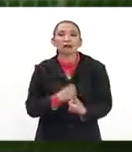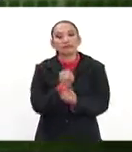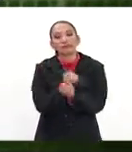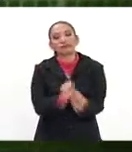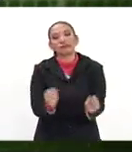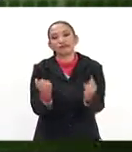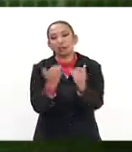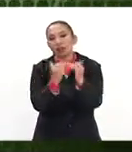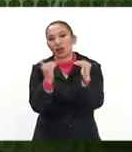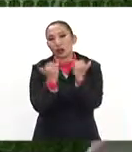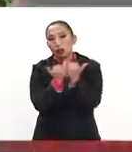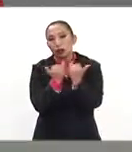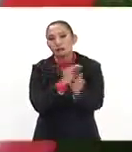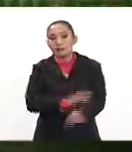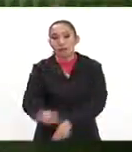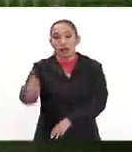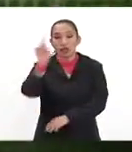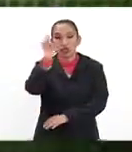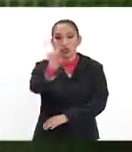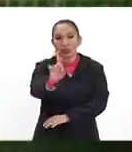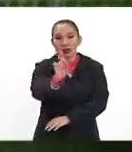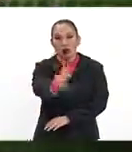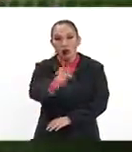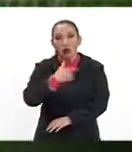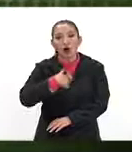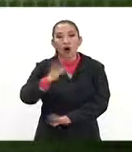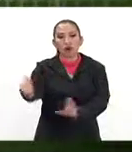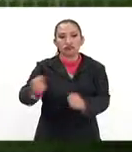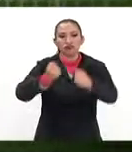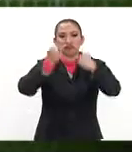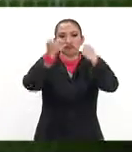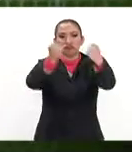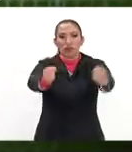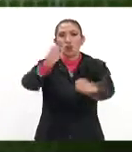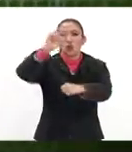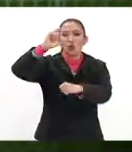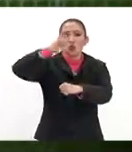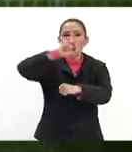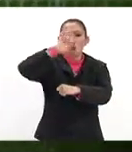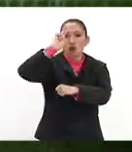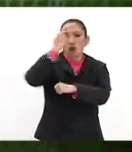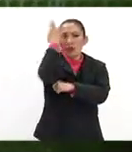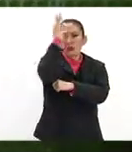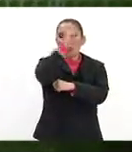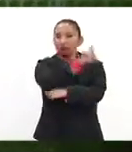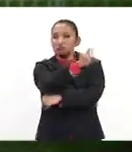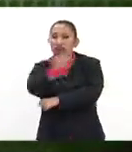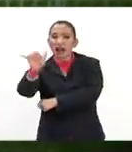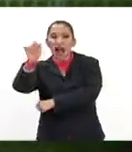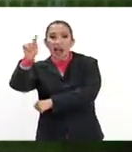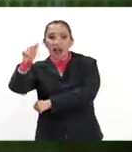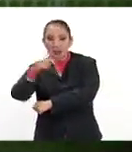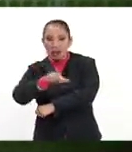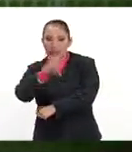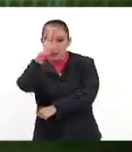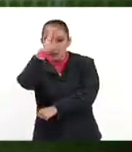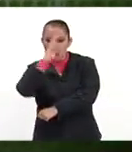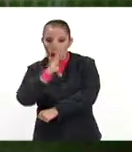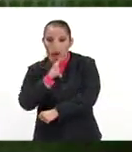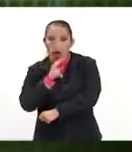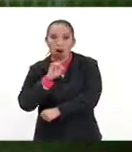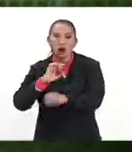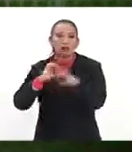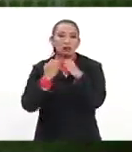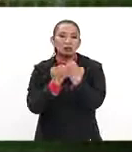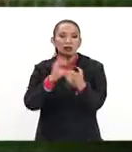empate. Mientras que el domingo, los poderosos Pumas en contra del Atlas a las 12 del día en el